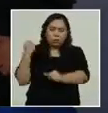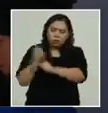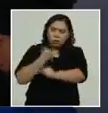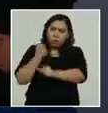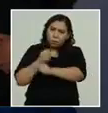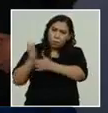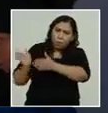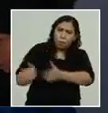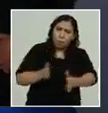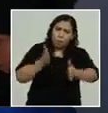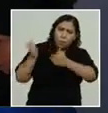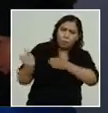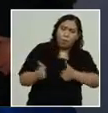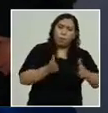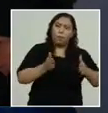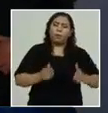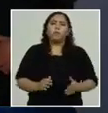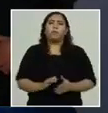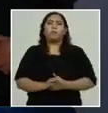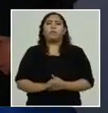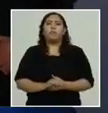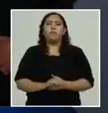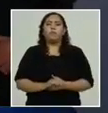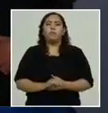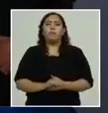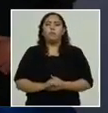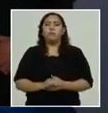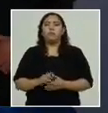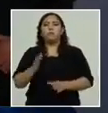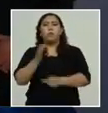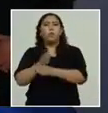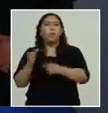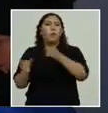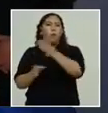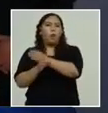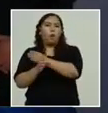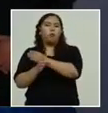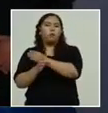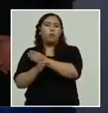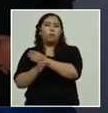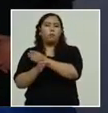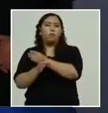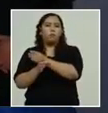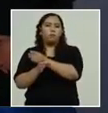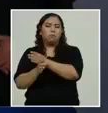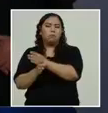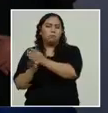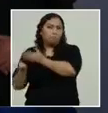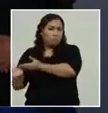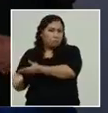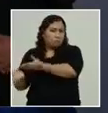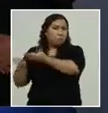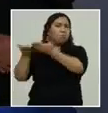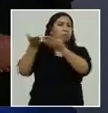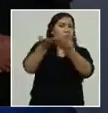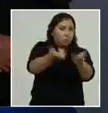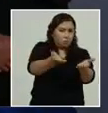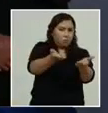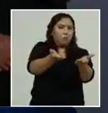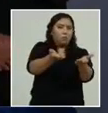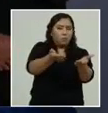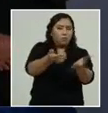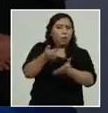para poder llevar ayuda, para poder llevar el socorro a muchos miembros de nuestra población,